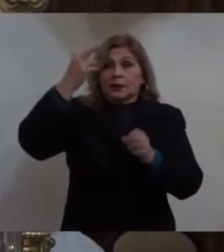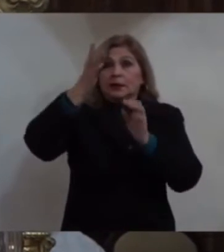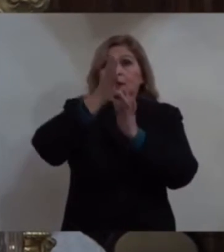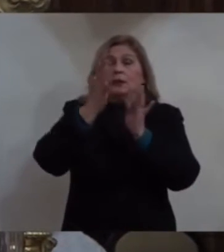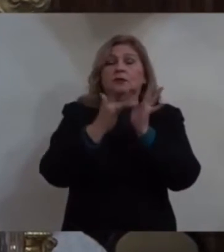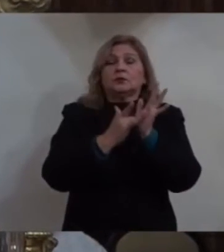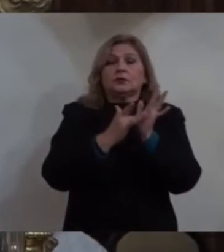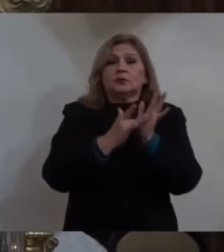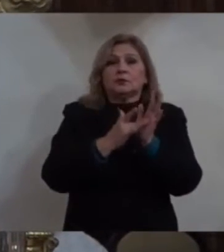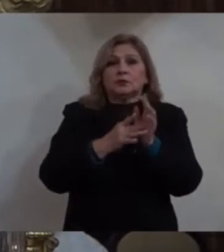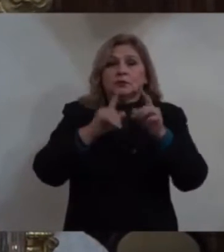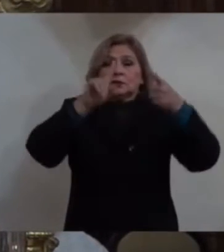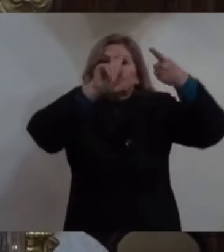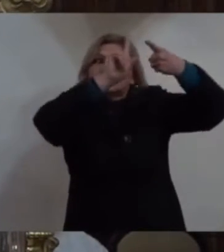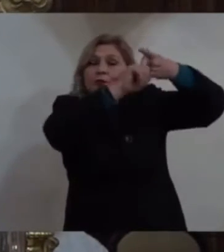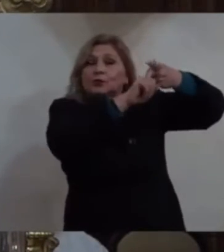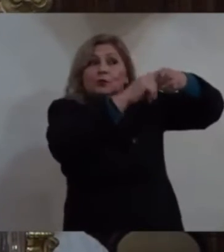letrero.